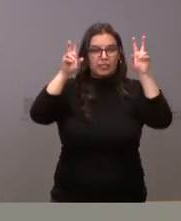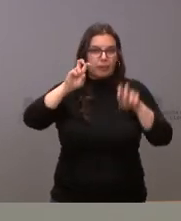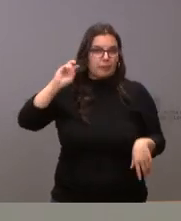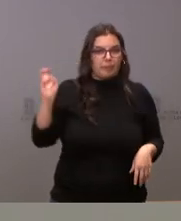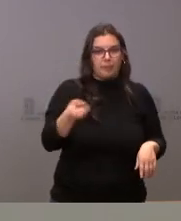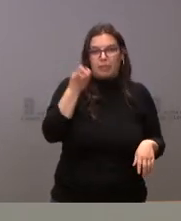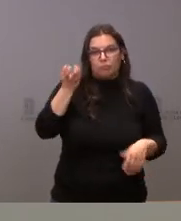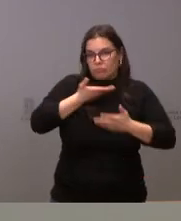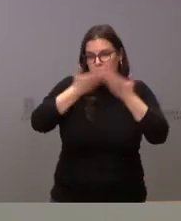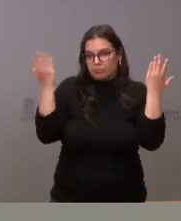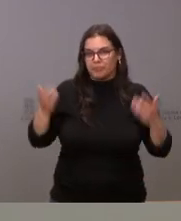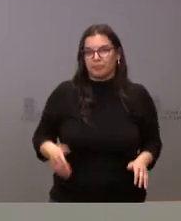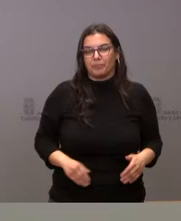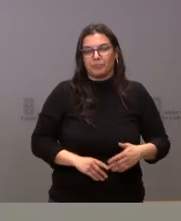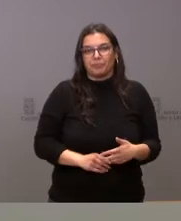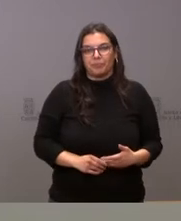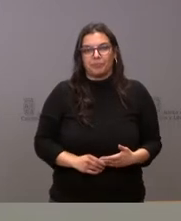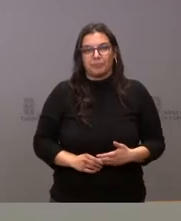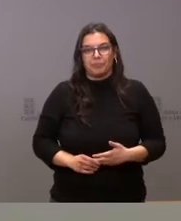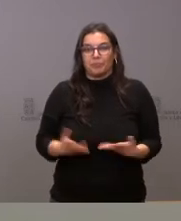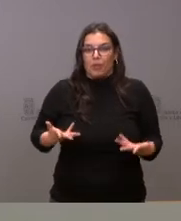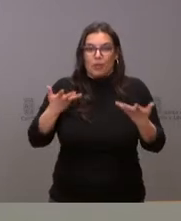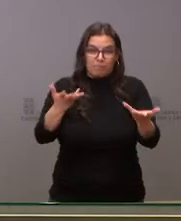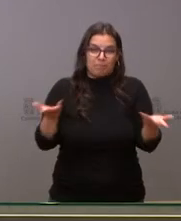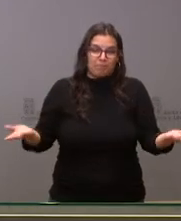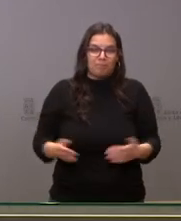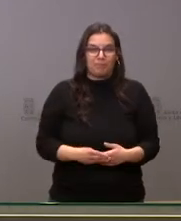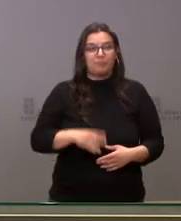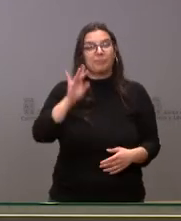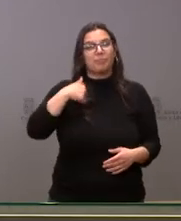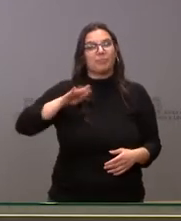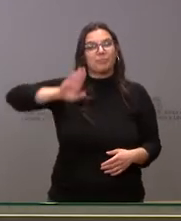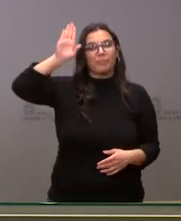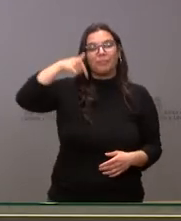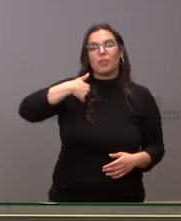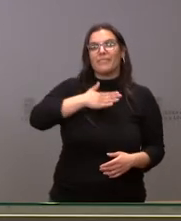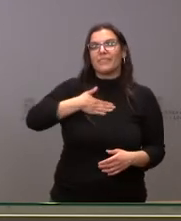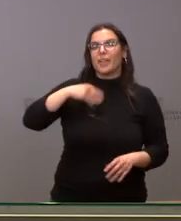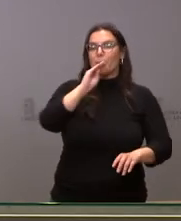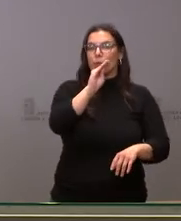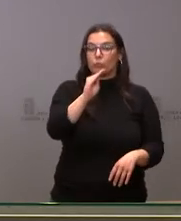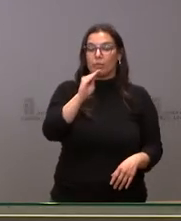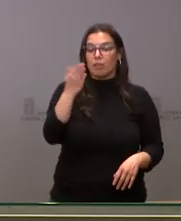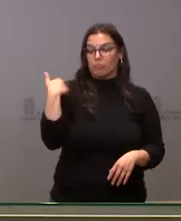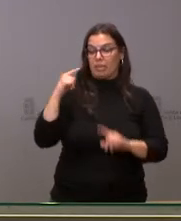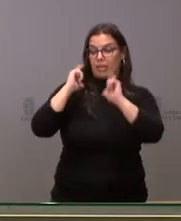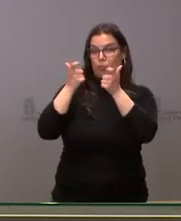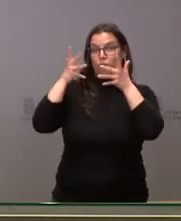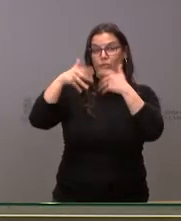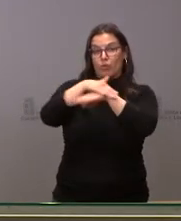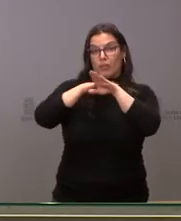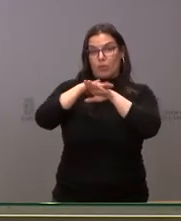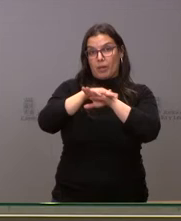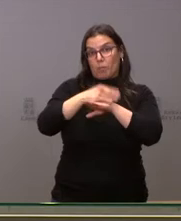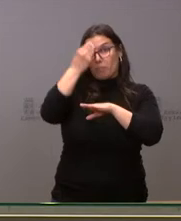o sobre cualquier otra. a su disposición en consecuencia. Sí, yo quería preguntarles, en este consejo de gobierno que prevemos será